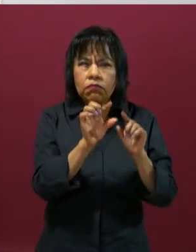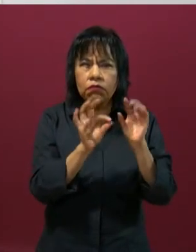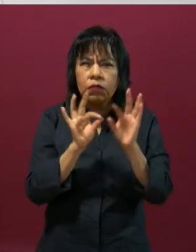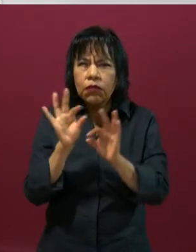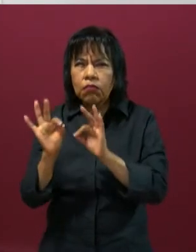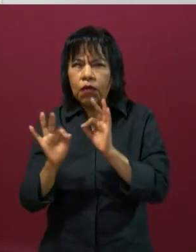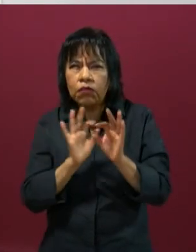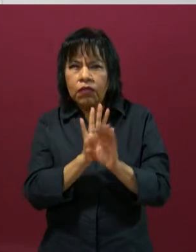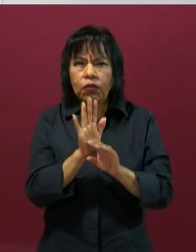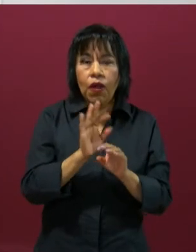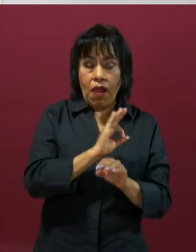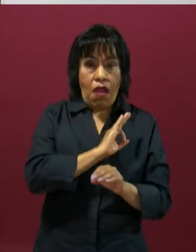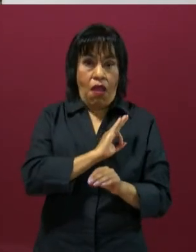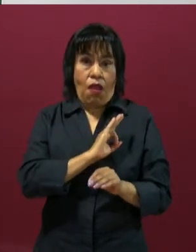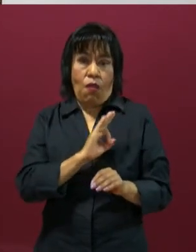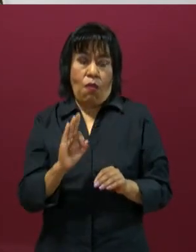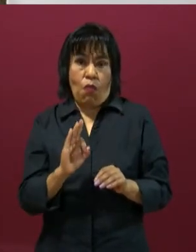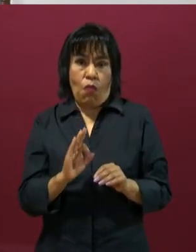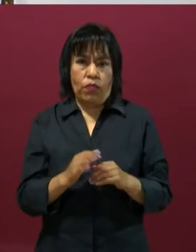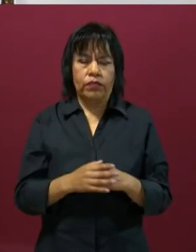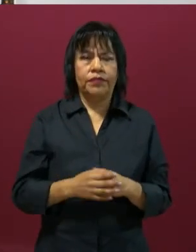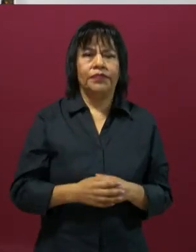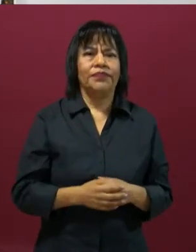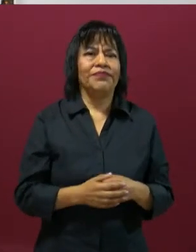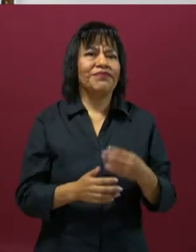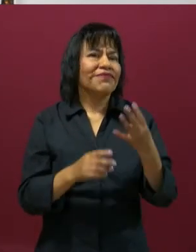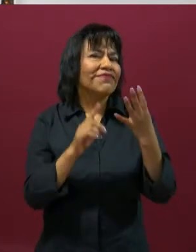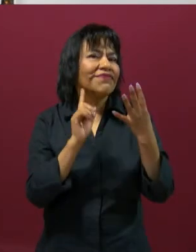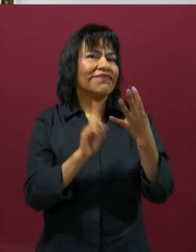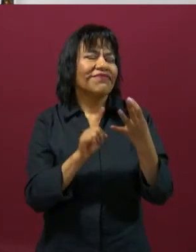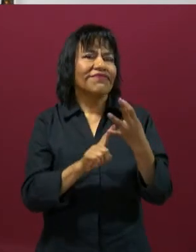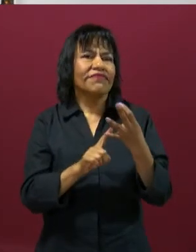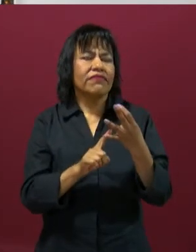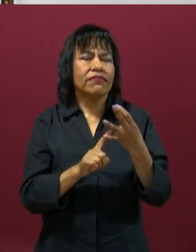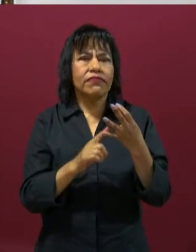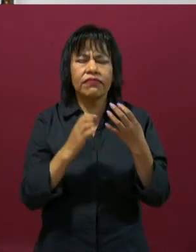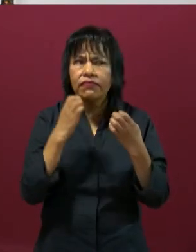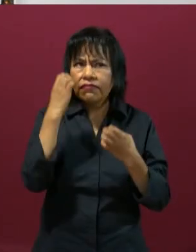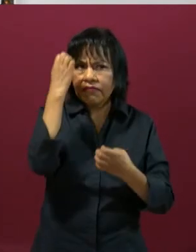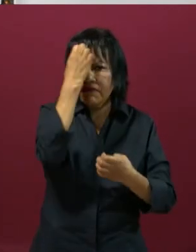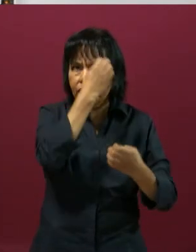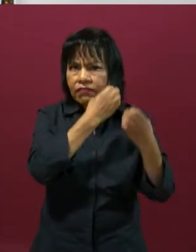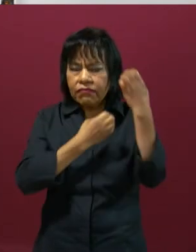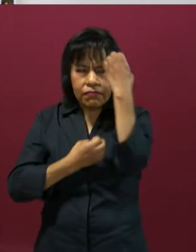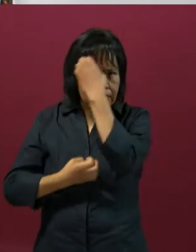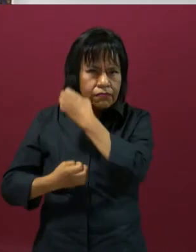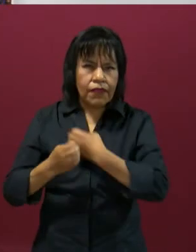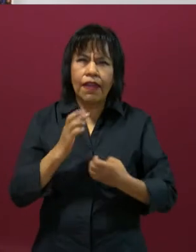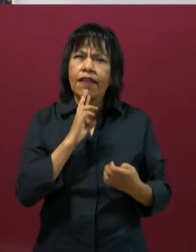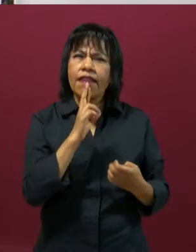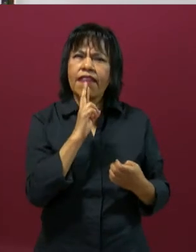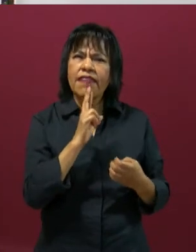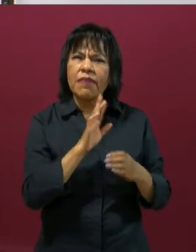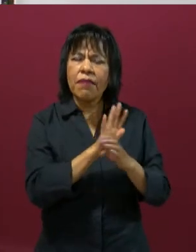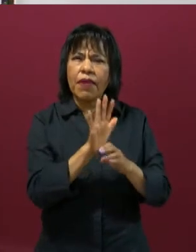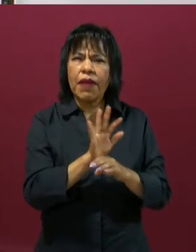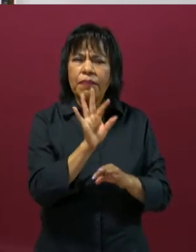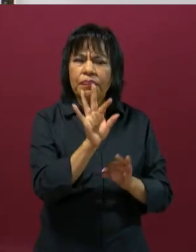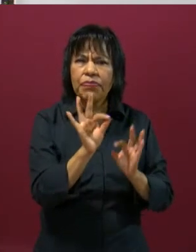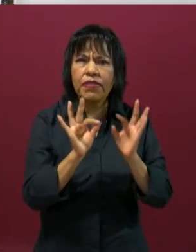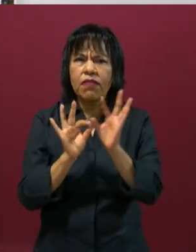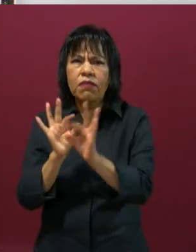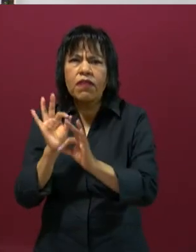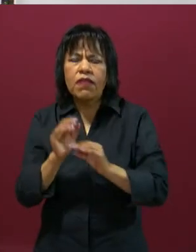todas las opciones posibles. Cuatro, análisis de las alternativas. ¿Qué conseguirás?